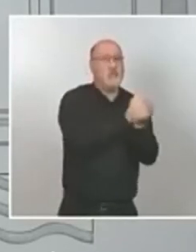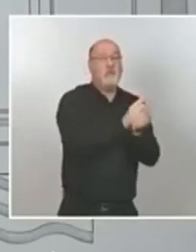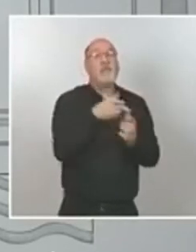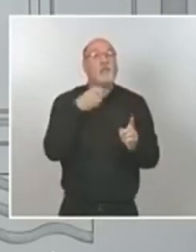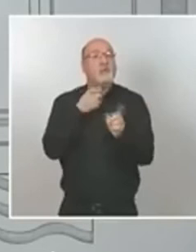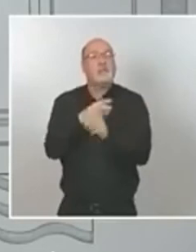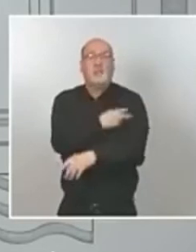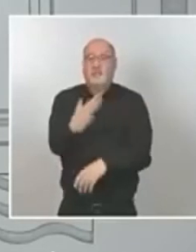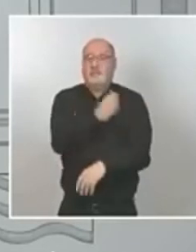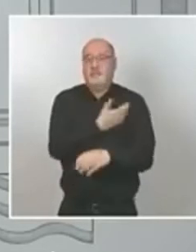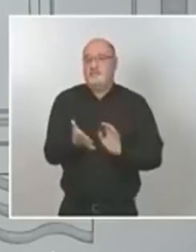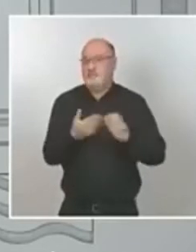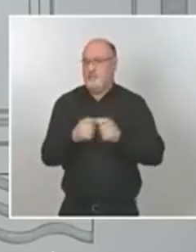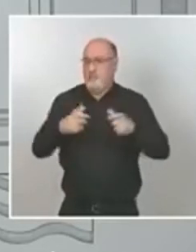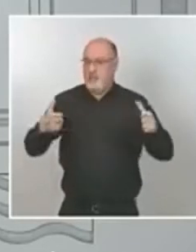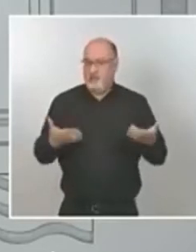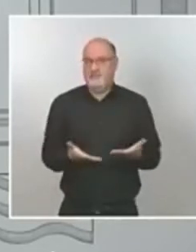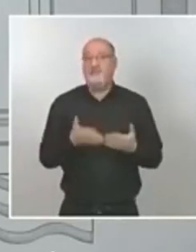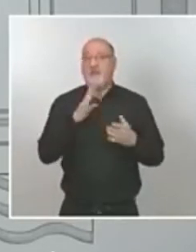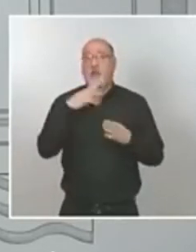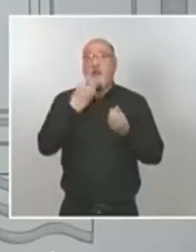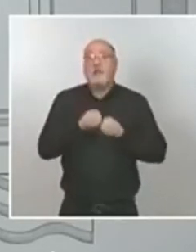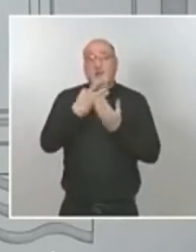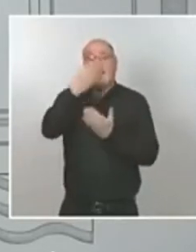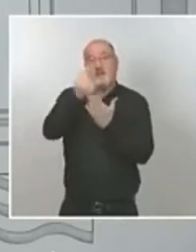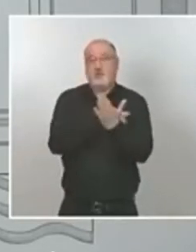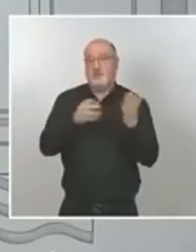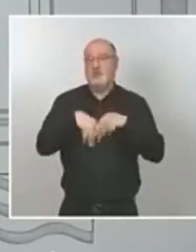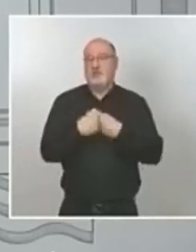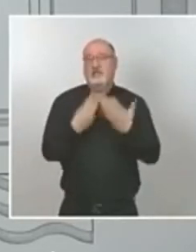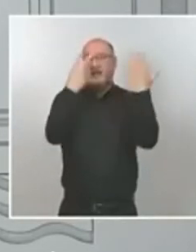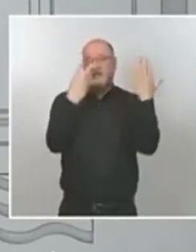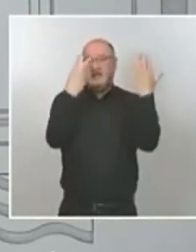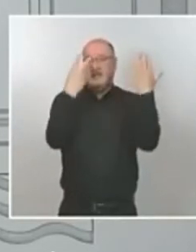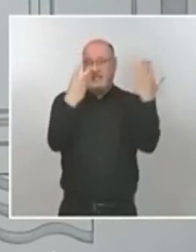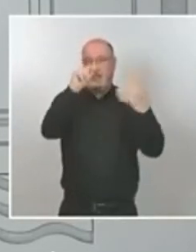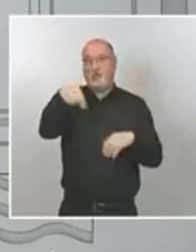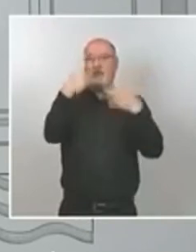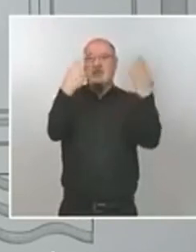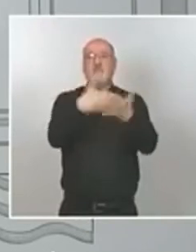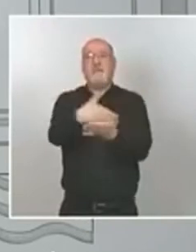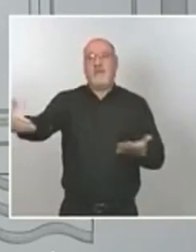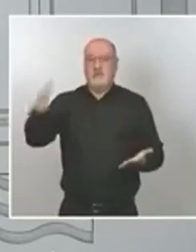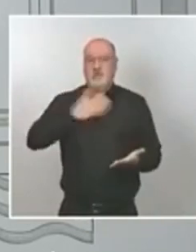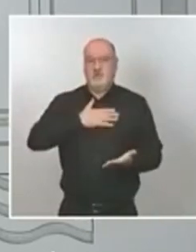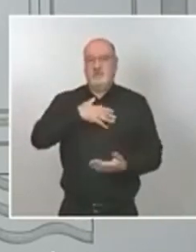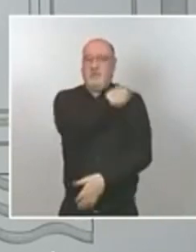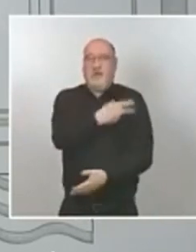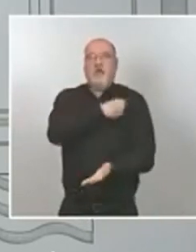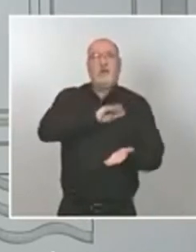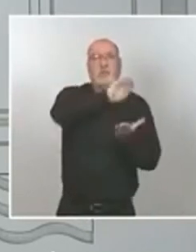informe hoy de vacunas ya tenemos que son 7.6 millones de vacunas entregadas a las comunidades autónomas y ya tenemos